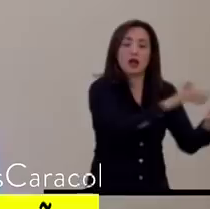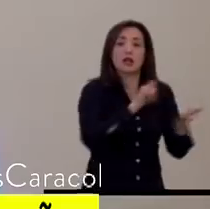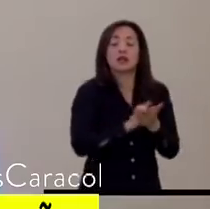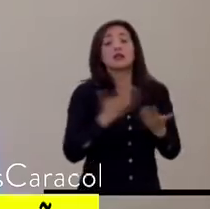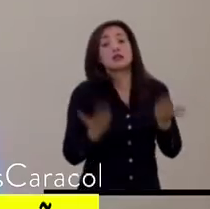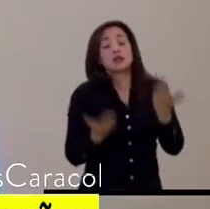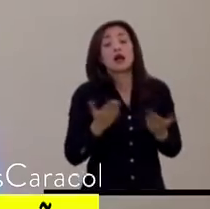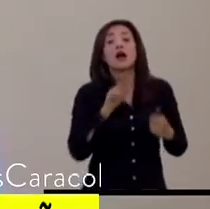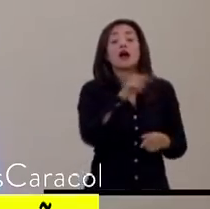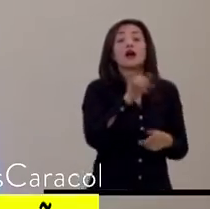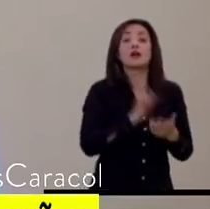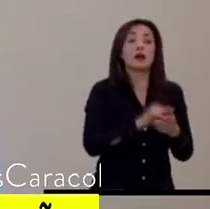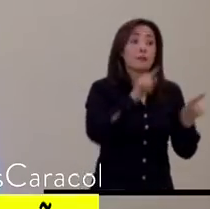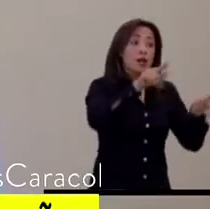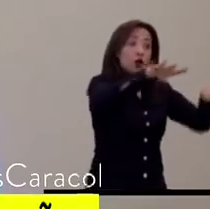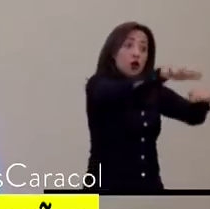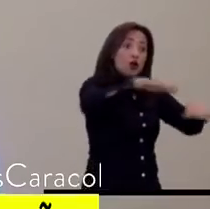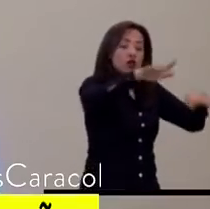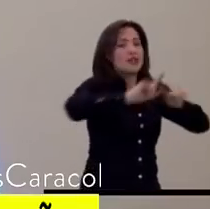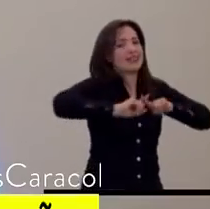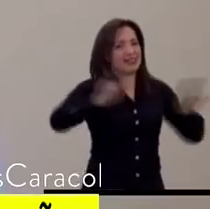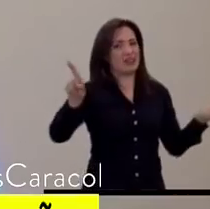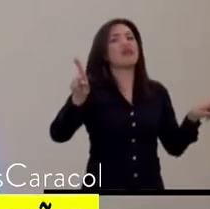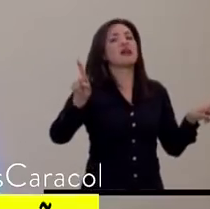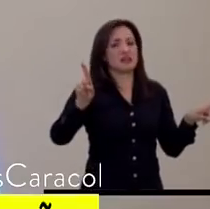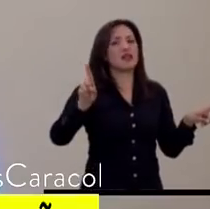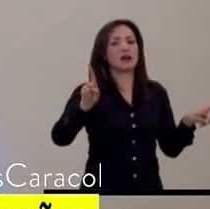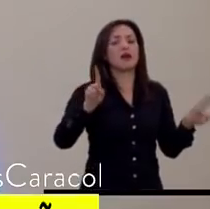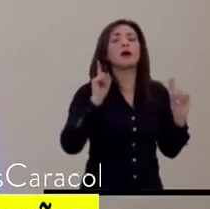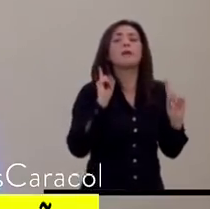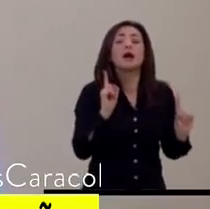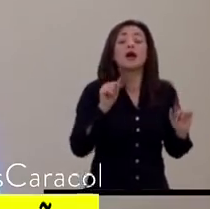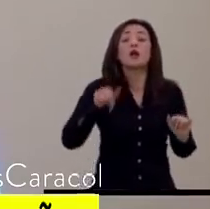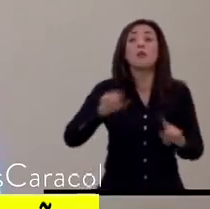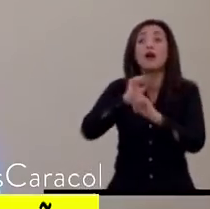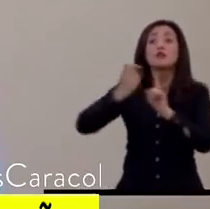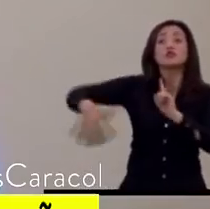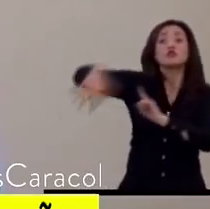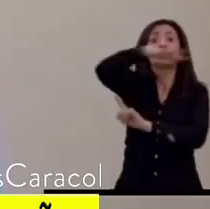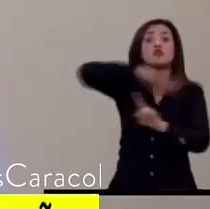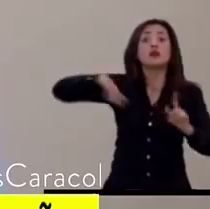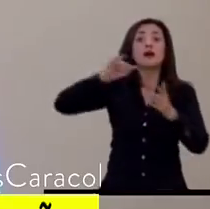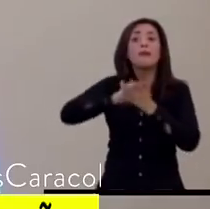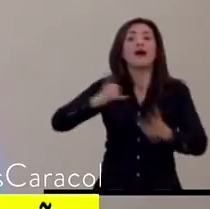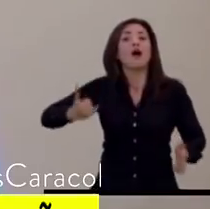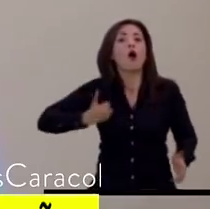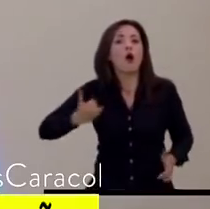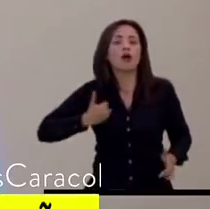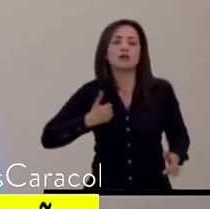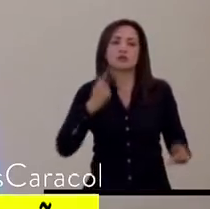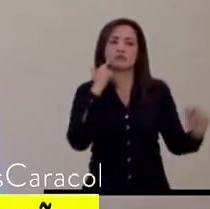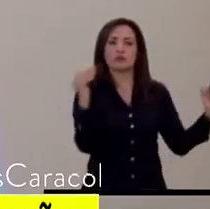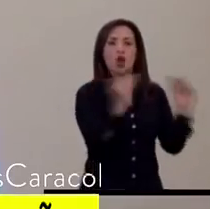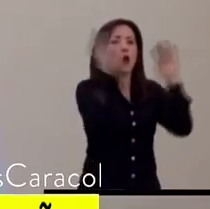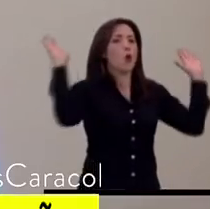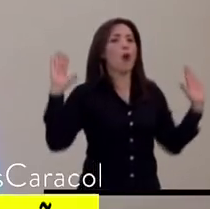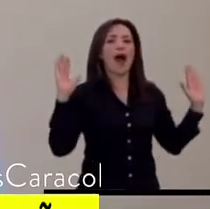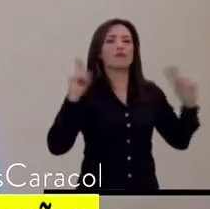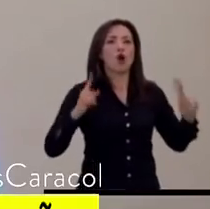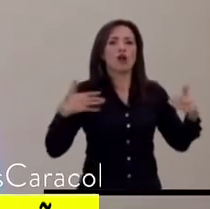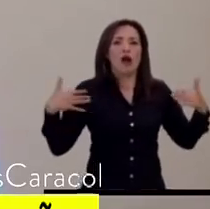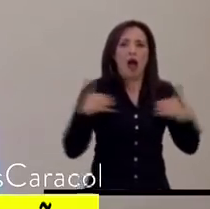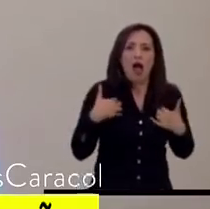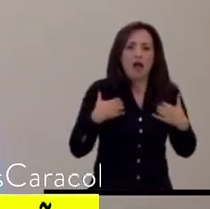dos contextos esencialmente diferentes, pero el mensaje para la sociedad, para la juventud es igual de temor y zozobra